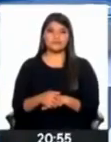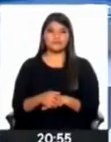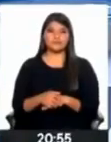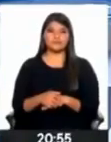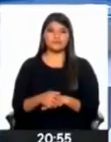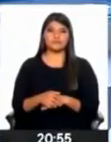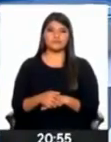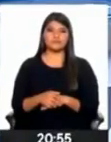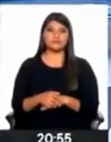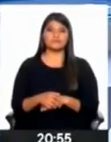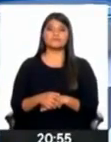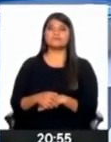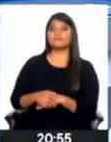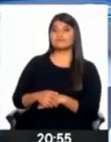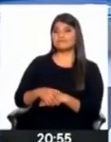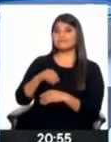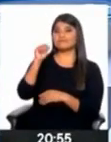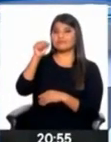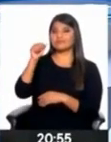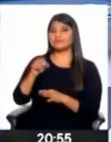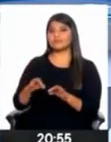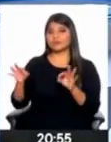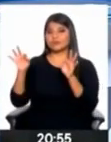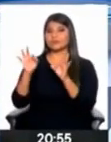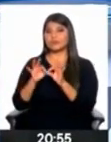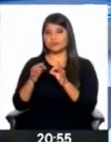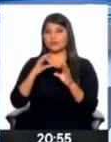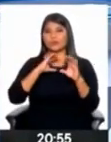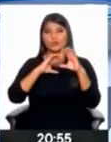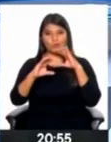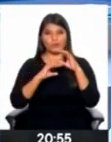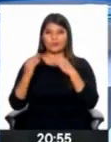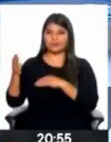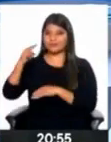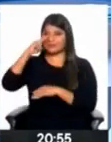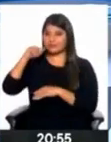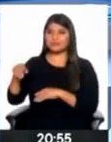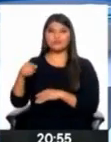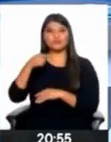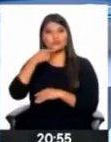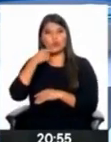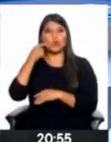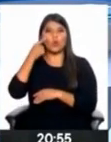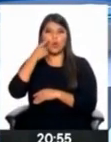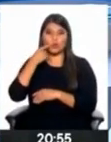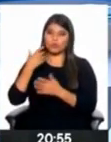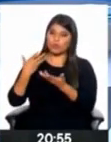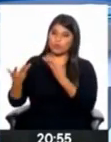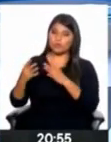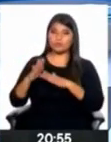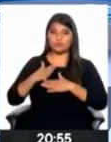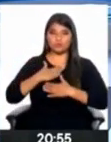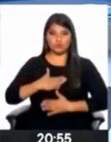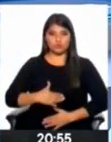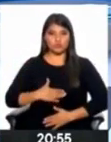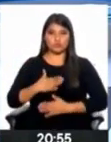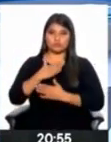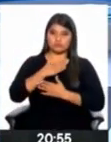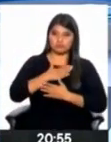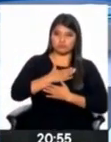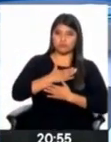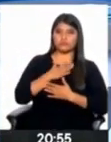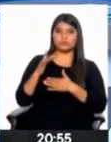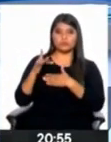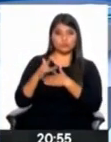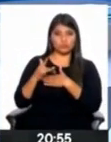Y sobre todo eso último, Nicolás, es importante conversar con los niños, con las niñas, de que el cuerpo nos pertenece, que